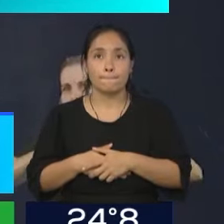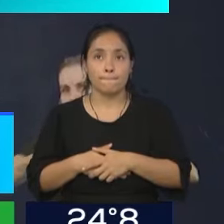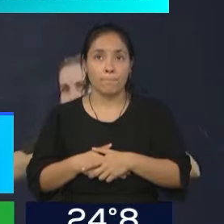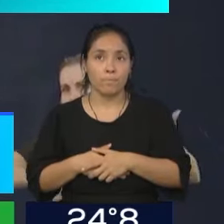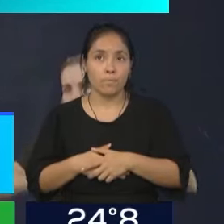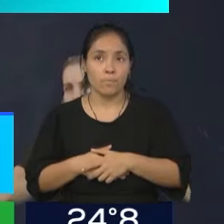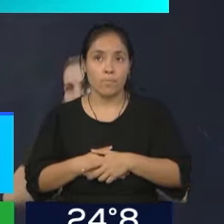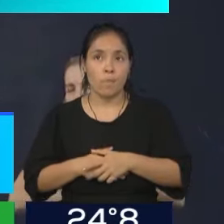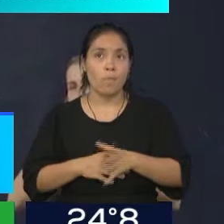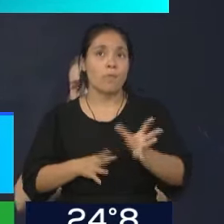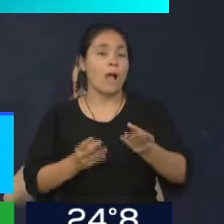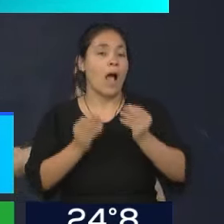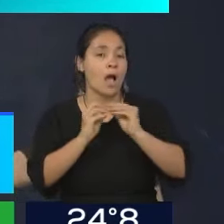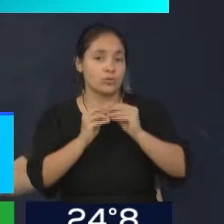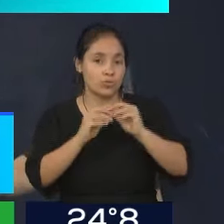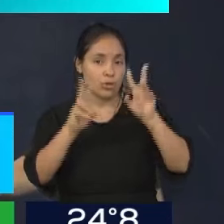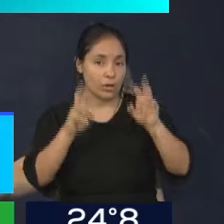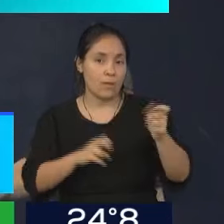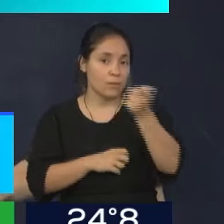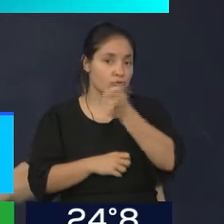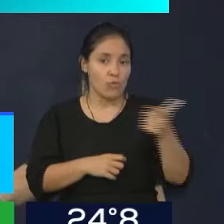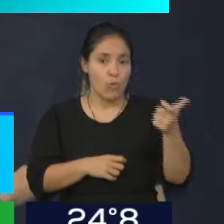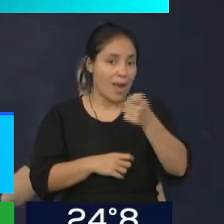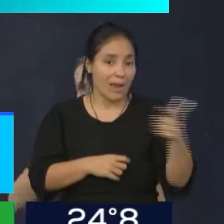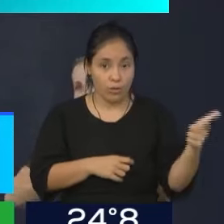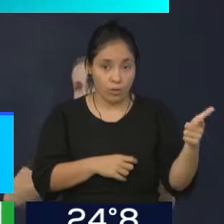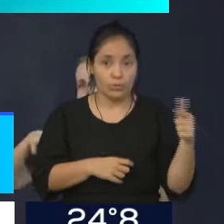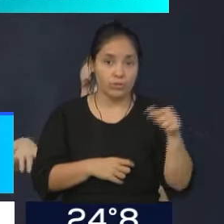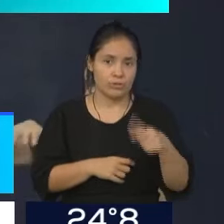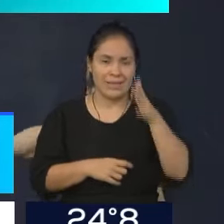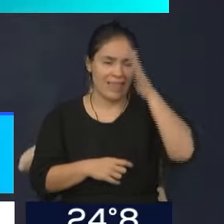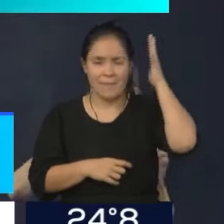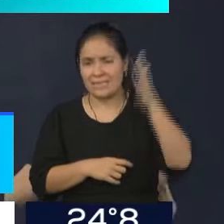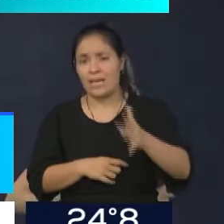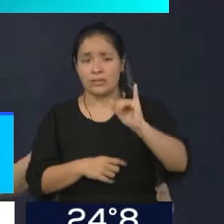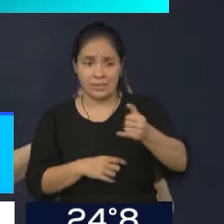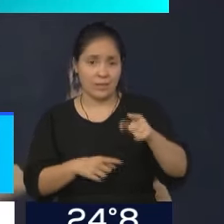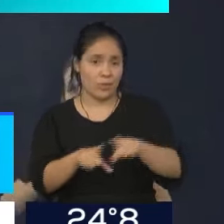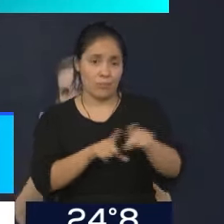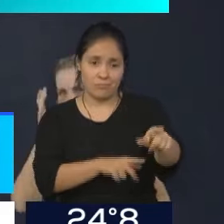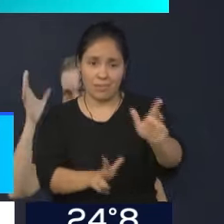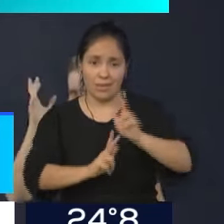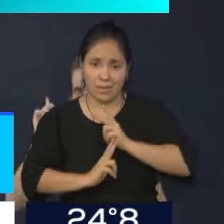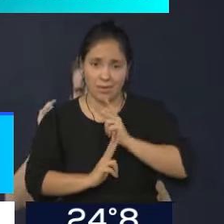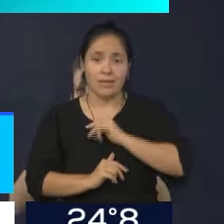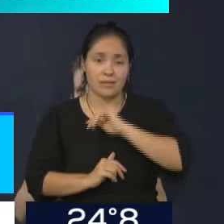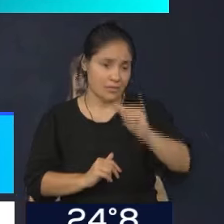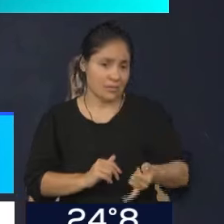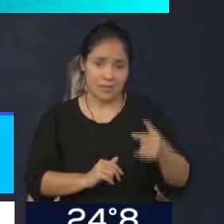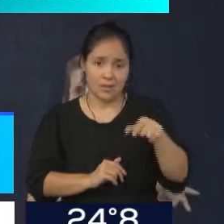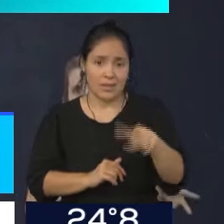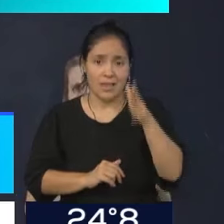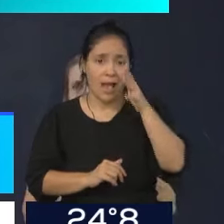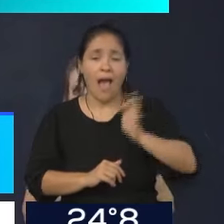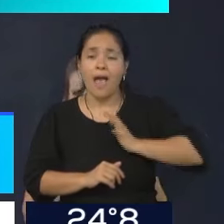en términos salariales de organismos descentralizados, tan descabelladas como la que vos me podés mencionar, que vienen